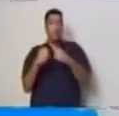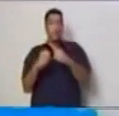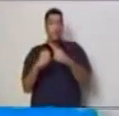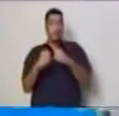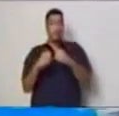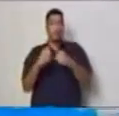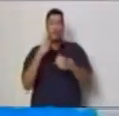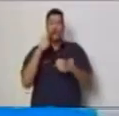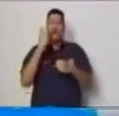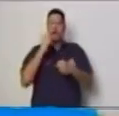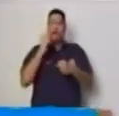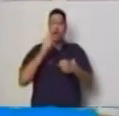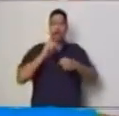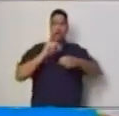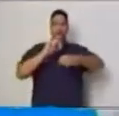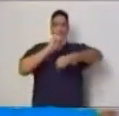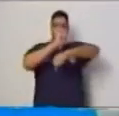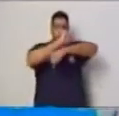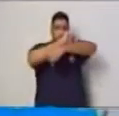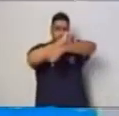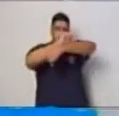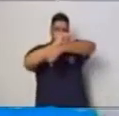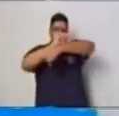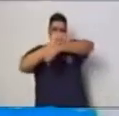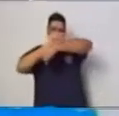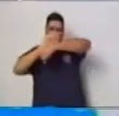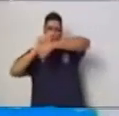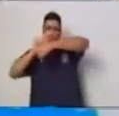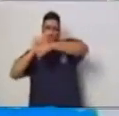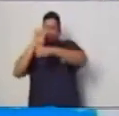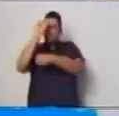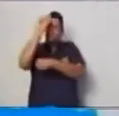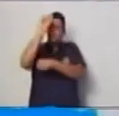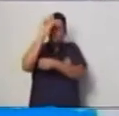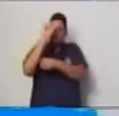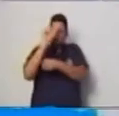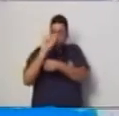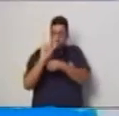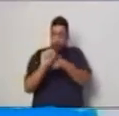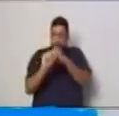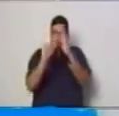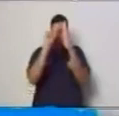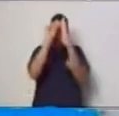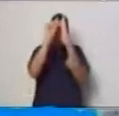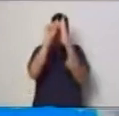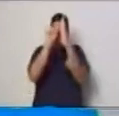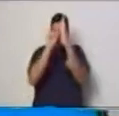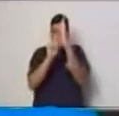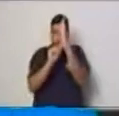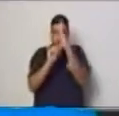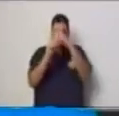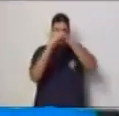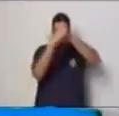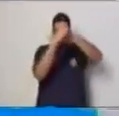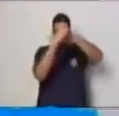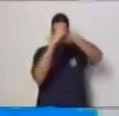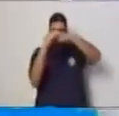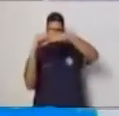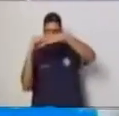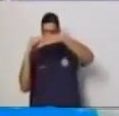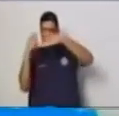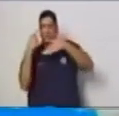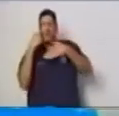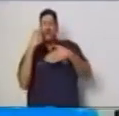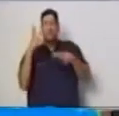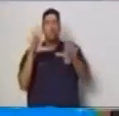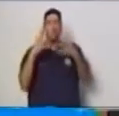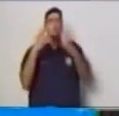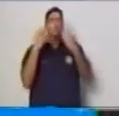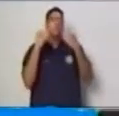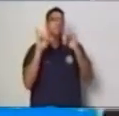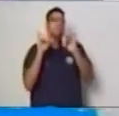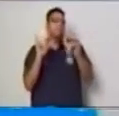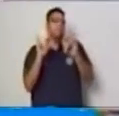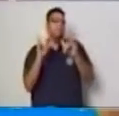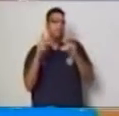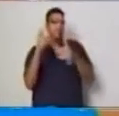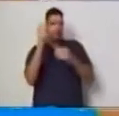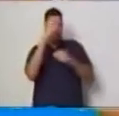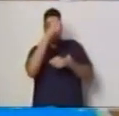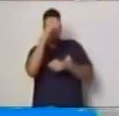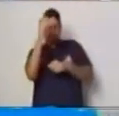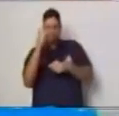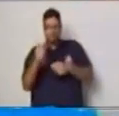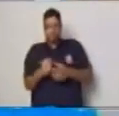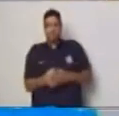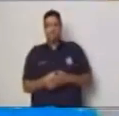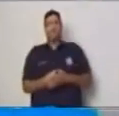respectivo y observar de qué manera nos ha quedado la gráfica vamos a utilizar